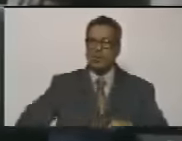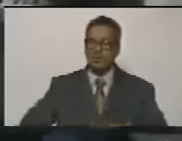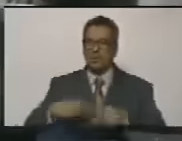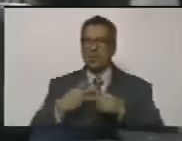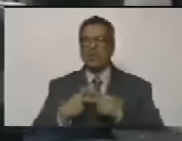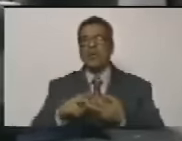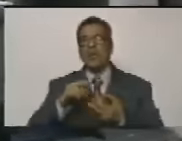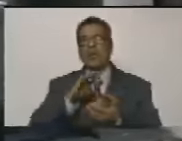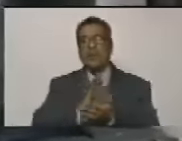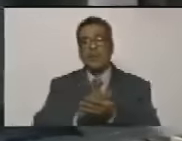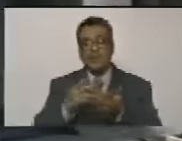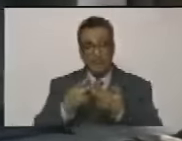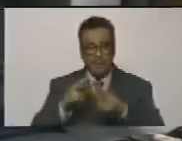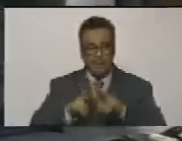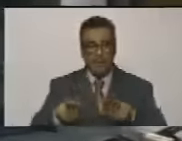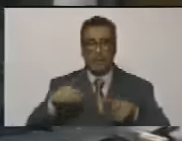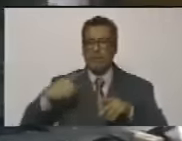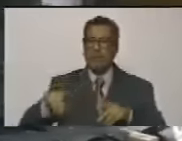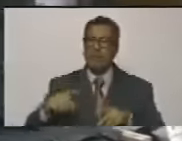paz en democracia